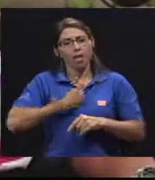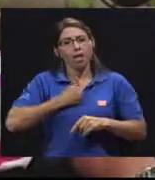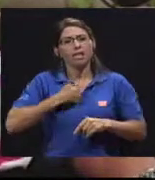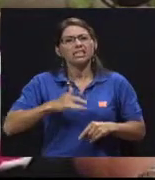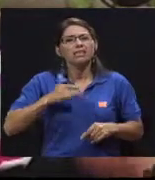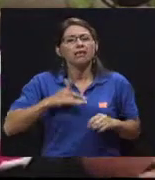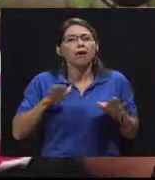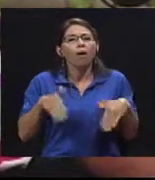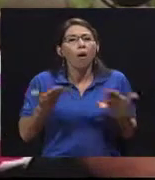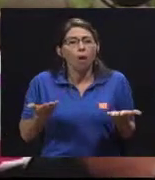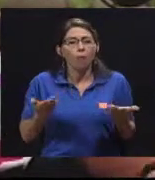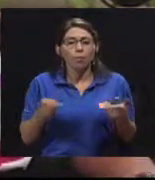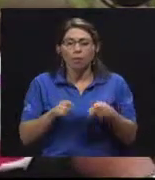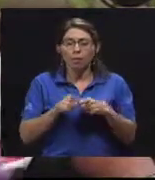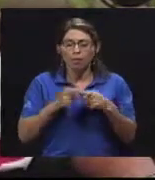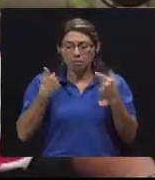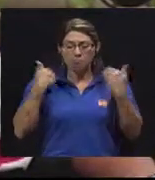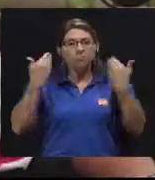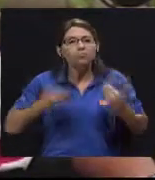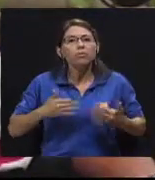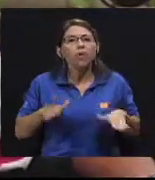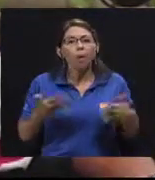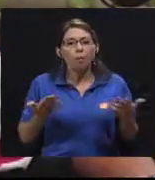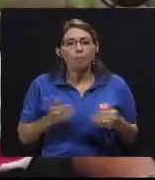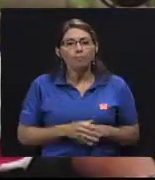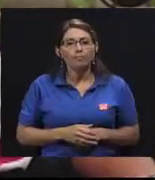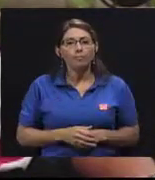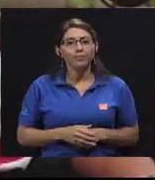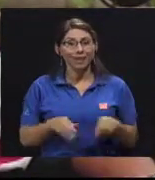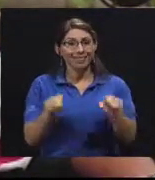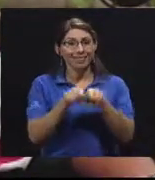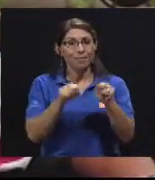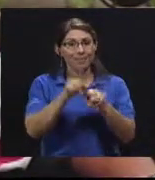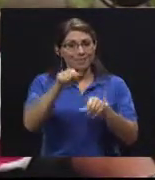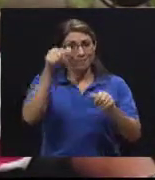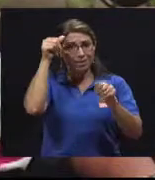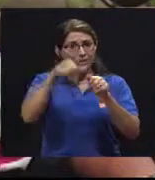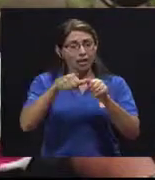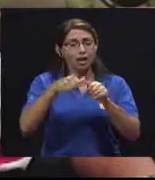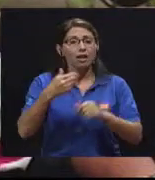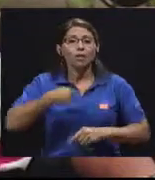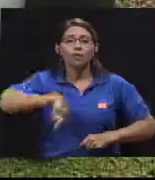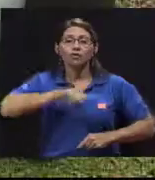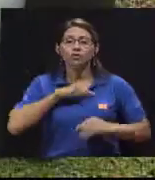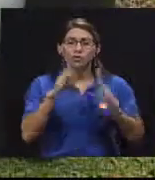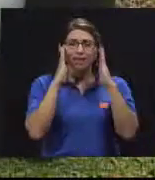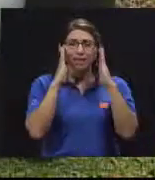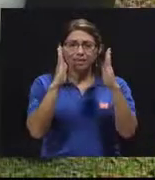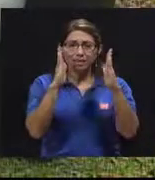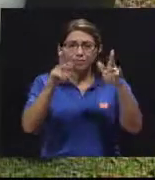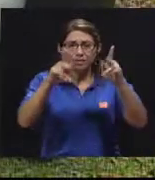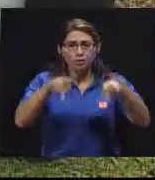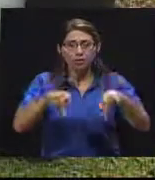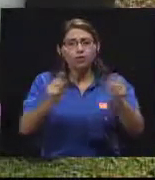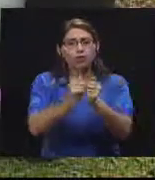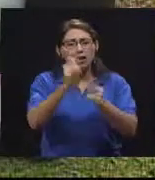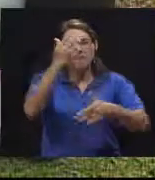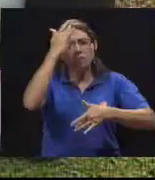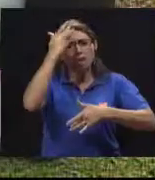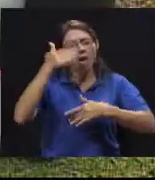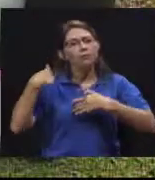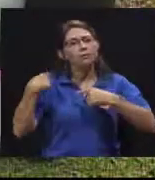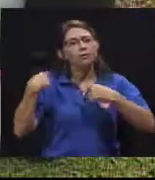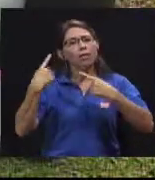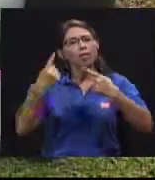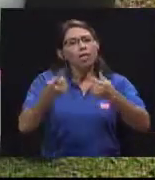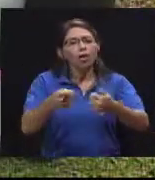sintamos nosotros y también a cómo estemos. Incluso hay que considerar que cuando tratamos ya personas con enfermedades crónicas,